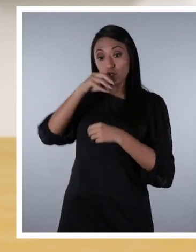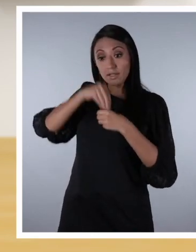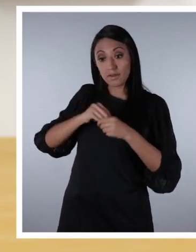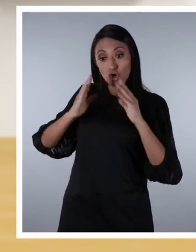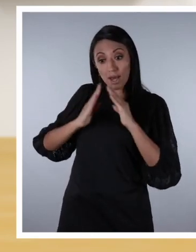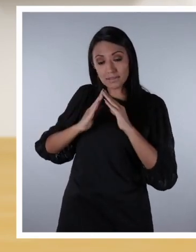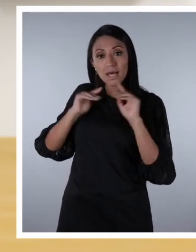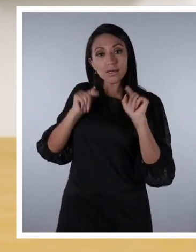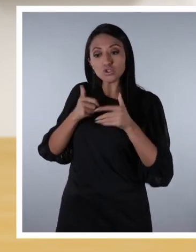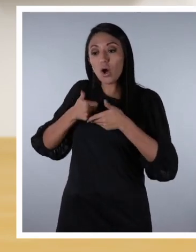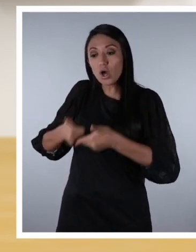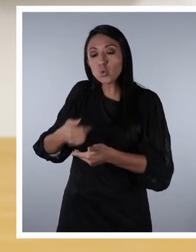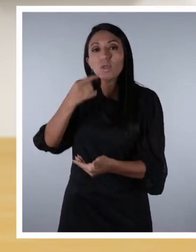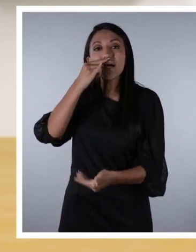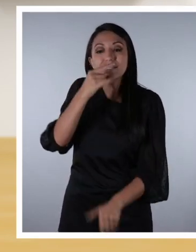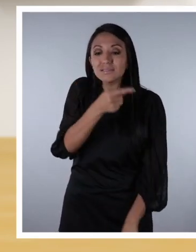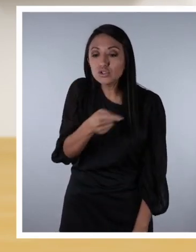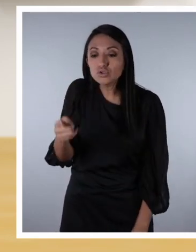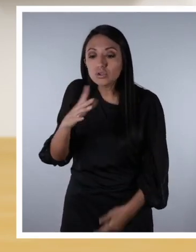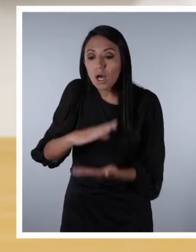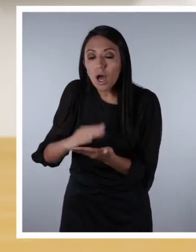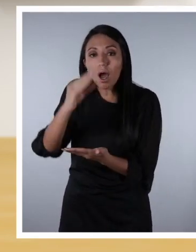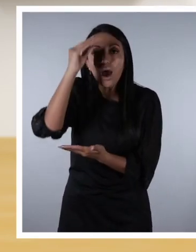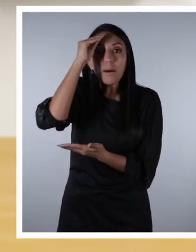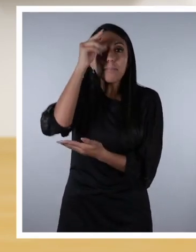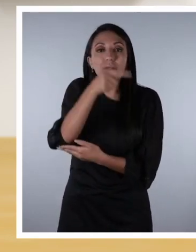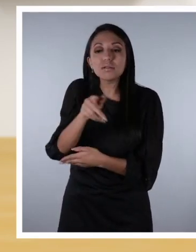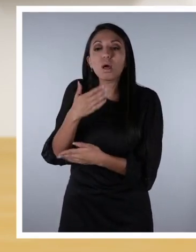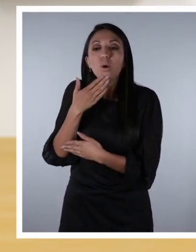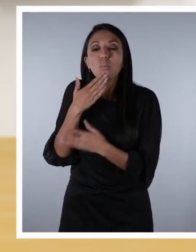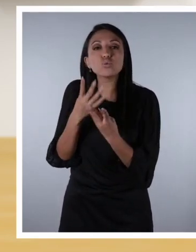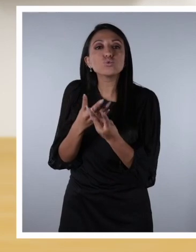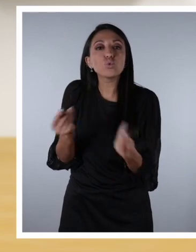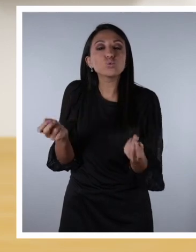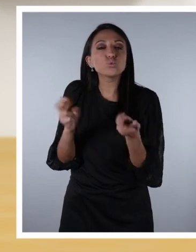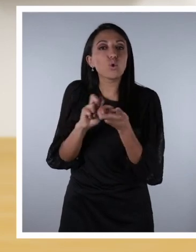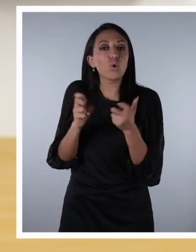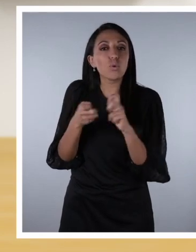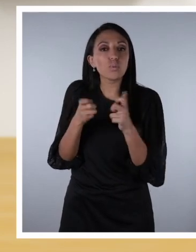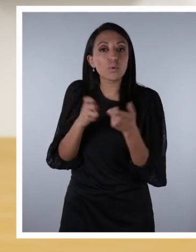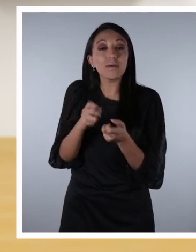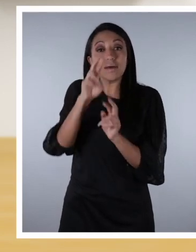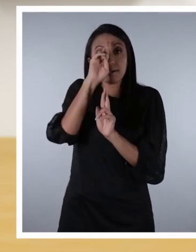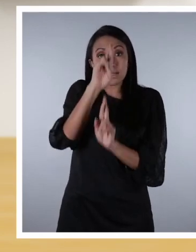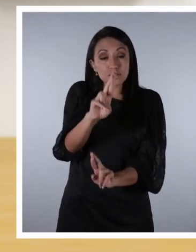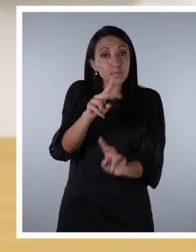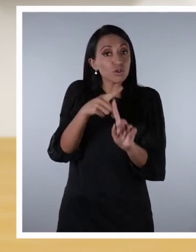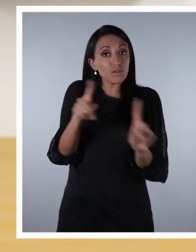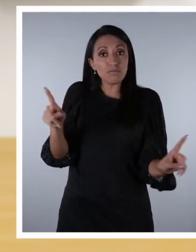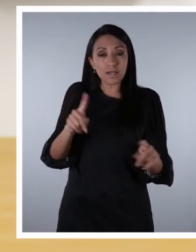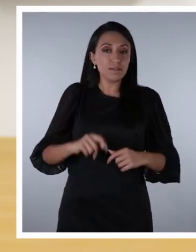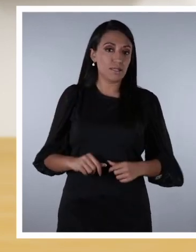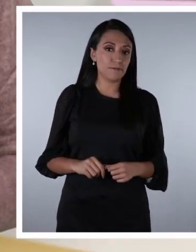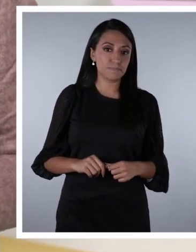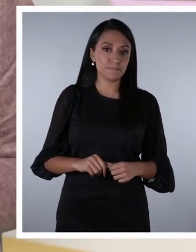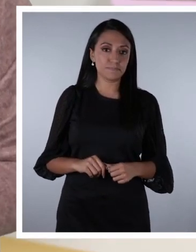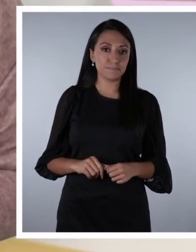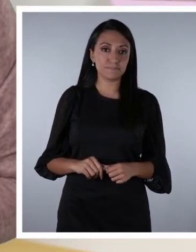casa permitirá a los más pequeños aprender sobre la resolución de conflictos y respeto a la diferencia.